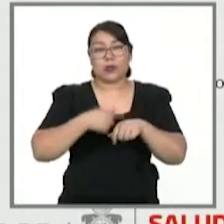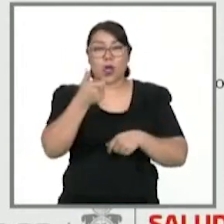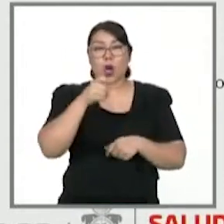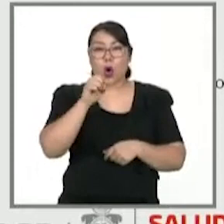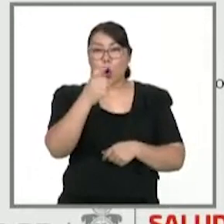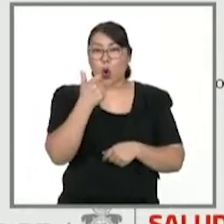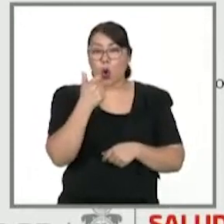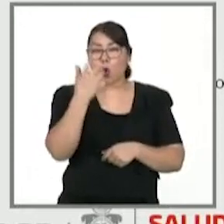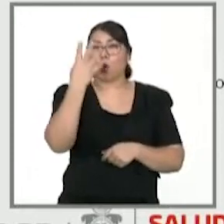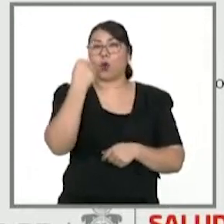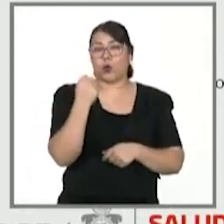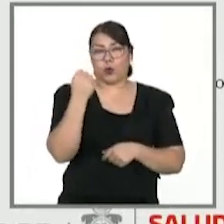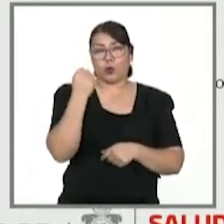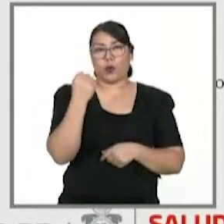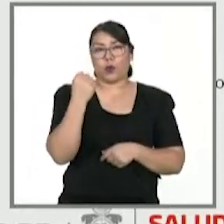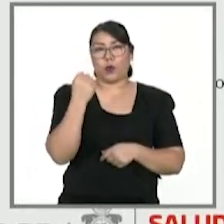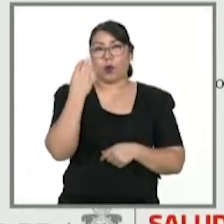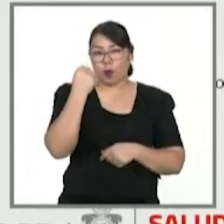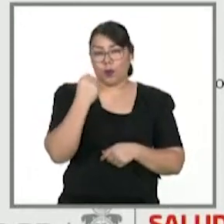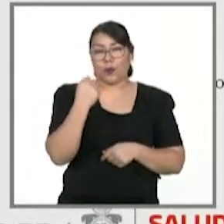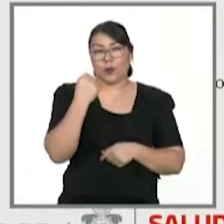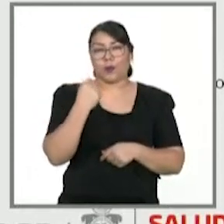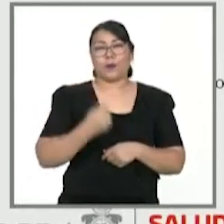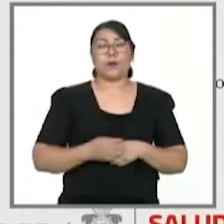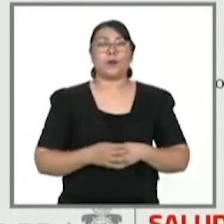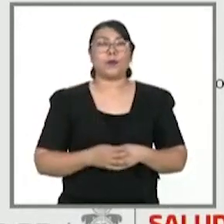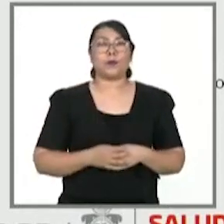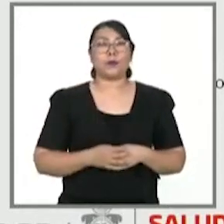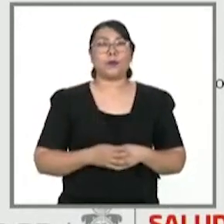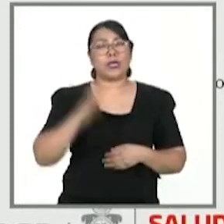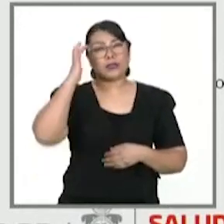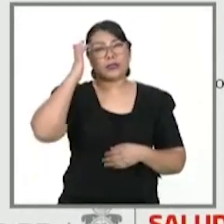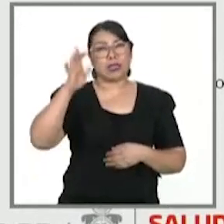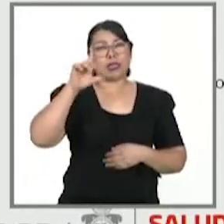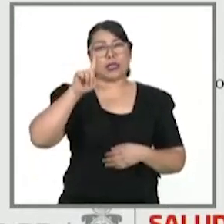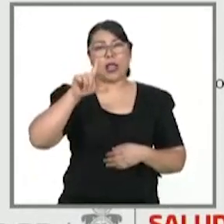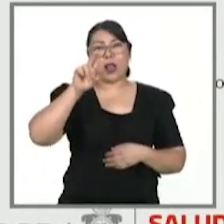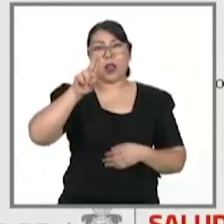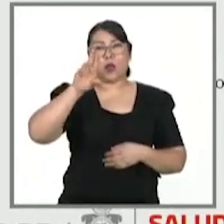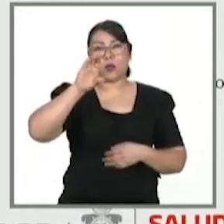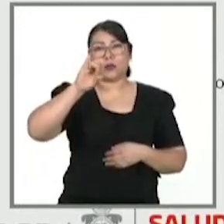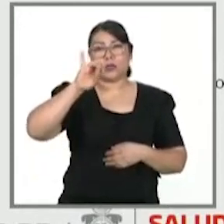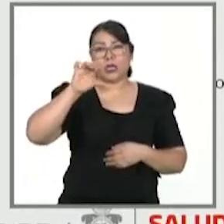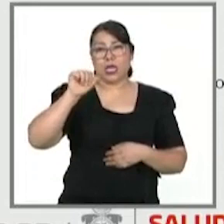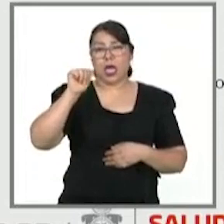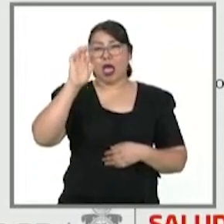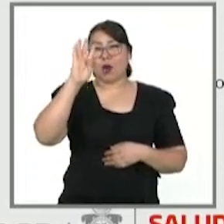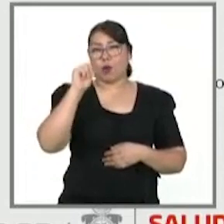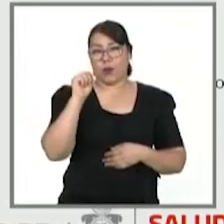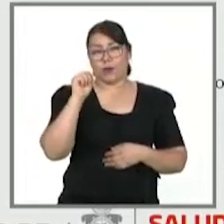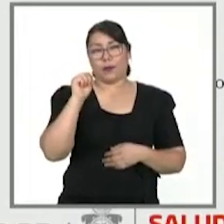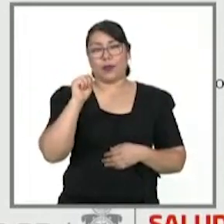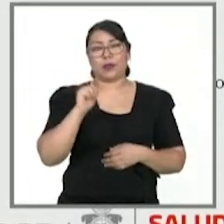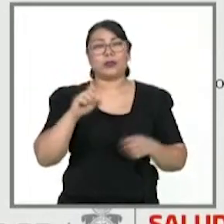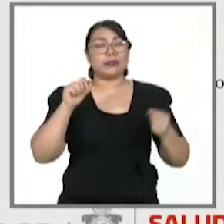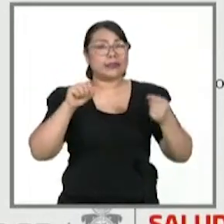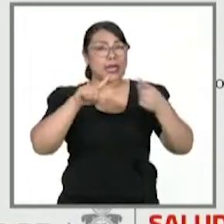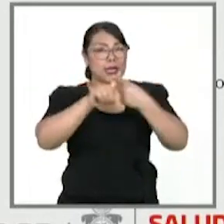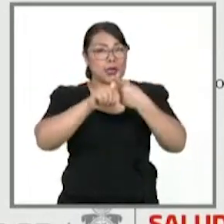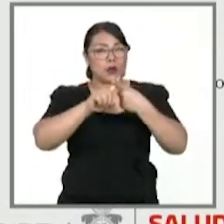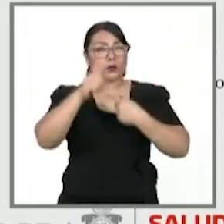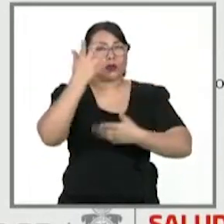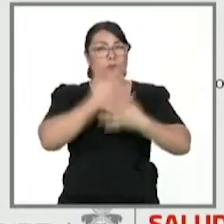Jojotlán, 9 casos nuevos. Santa Lucía del Camino, 9 casos nuevos. Salina Cruz,